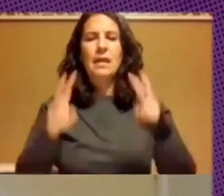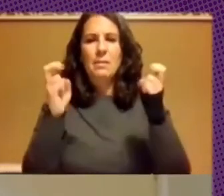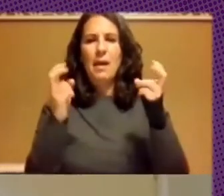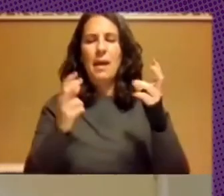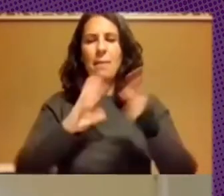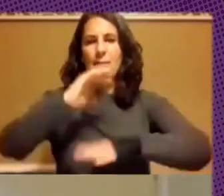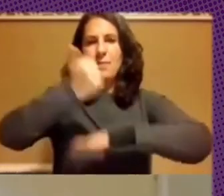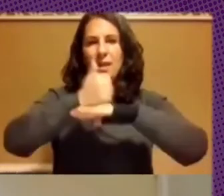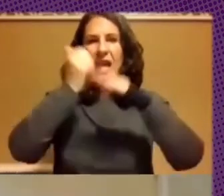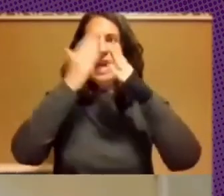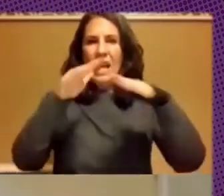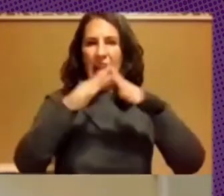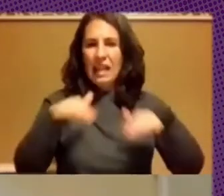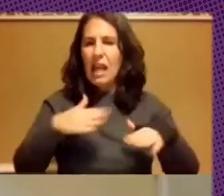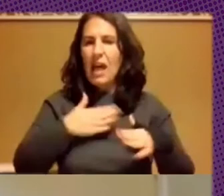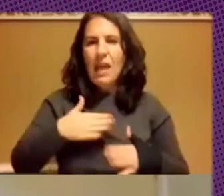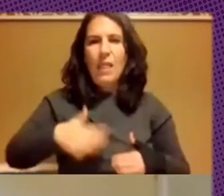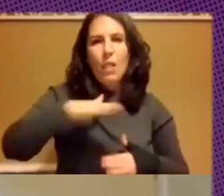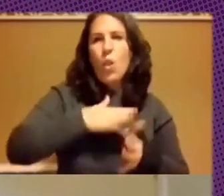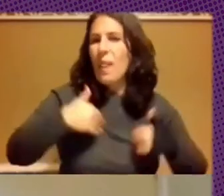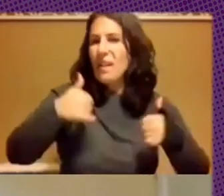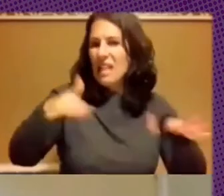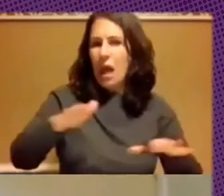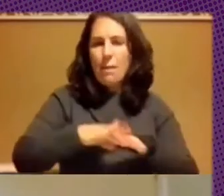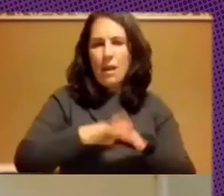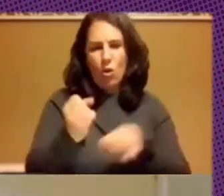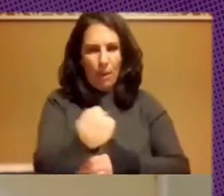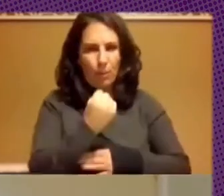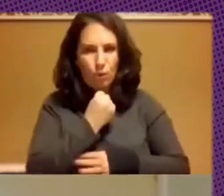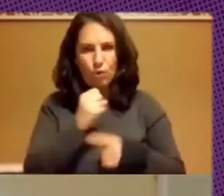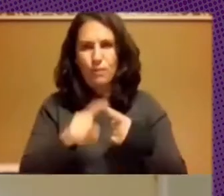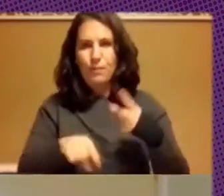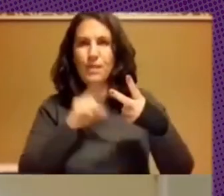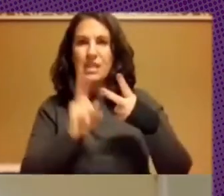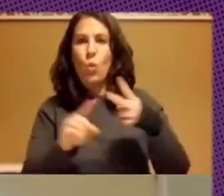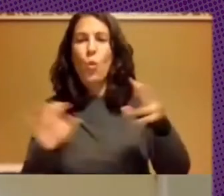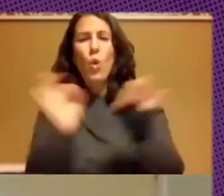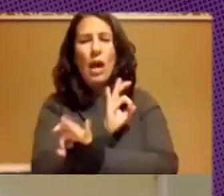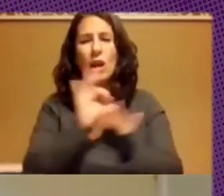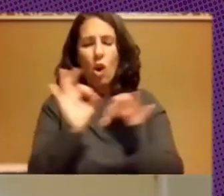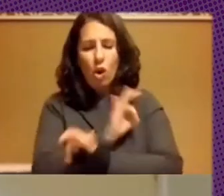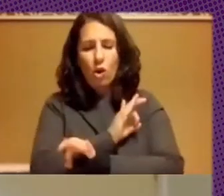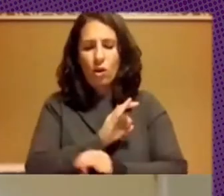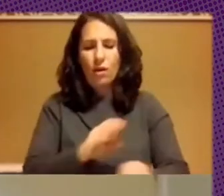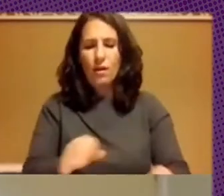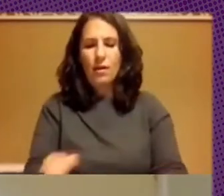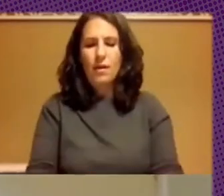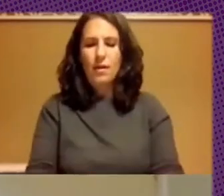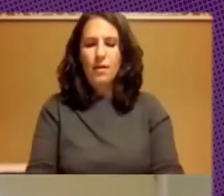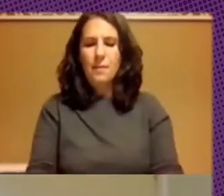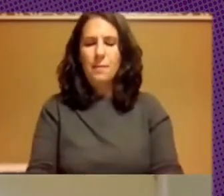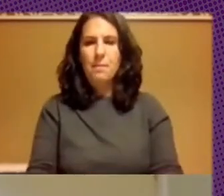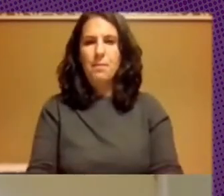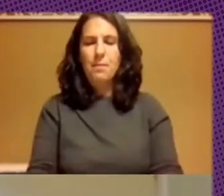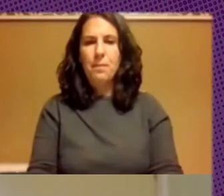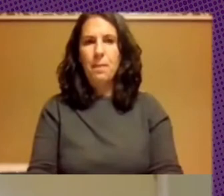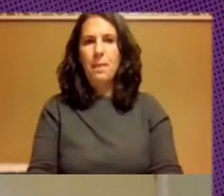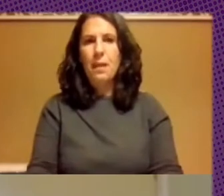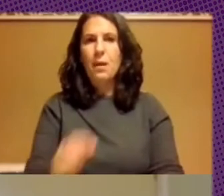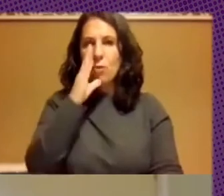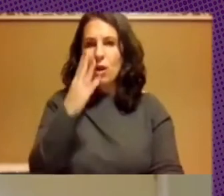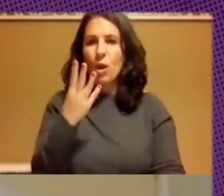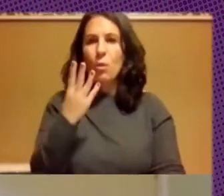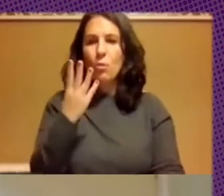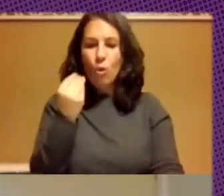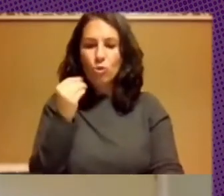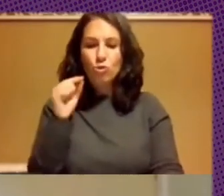de donde sea el segundo error que se hace mucho es que muchos pensan